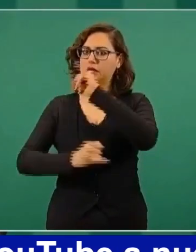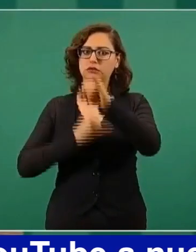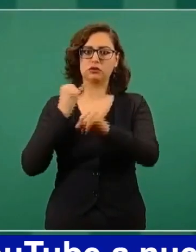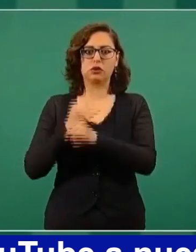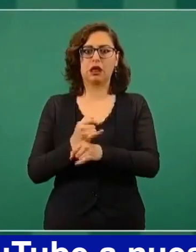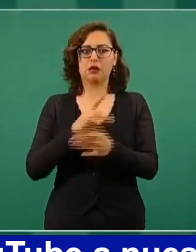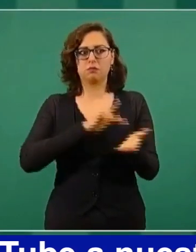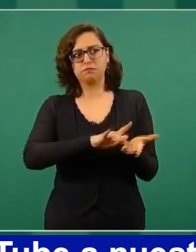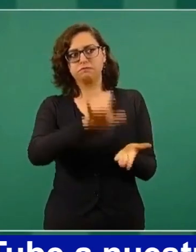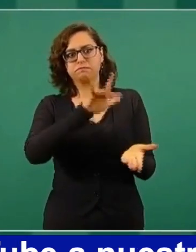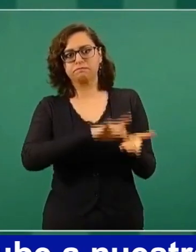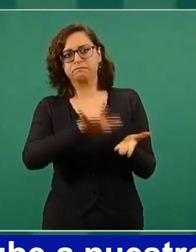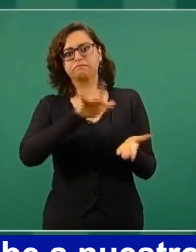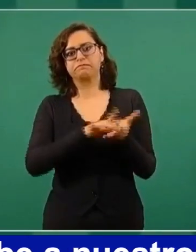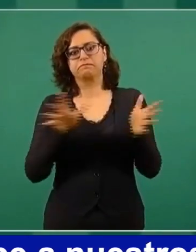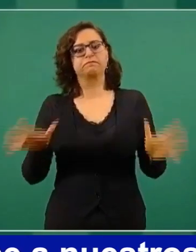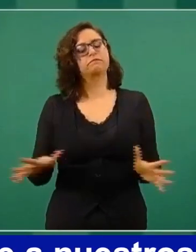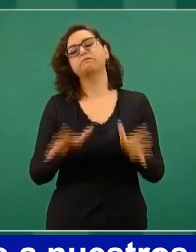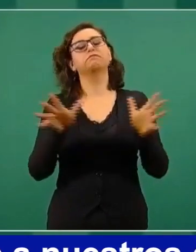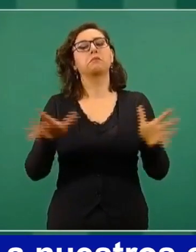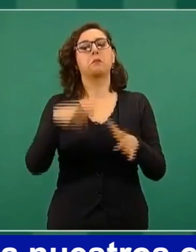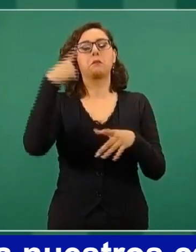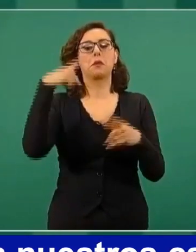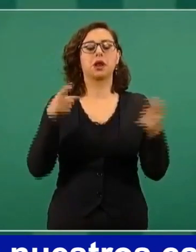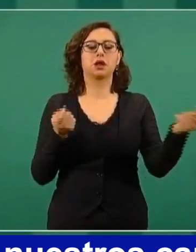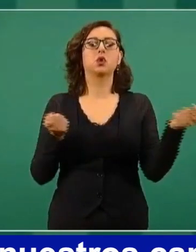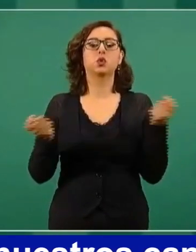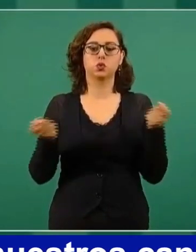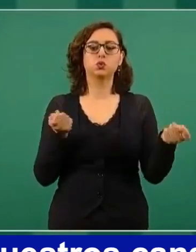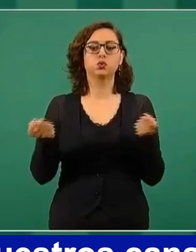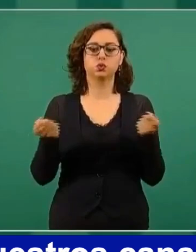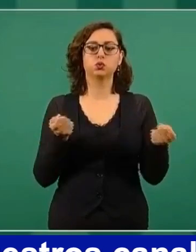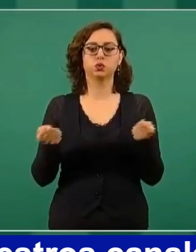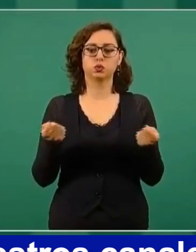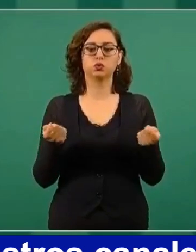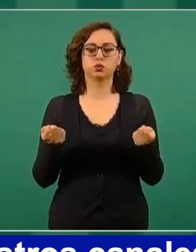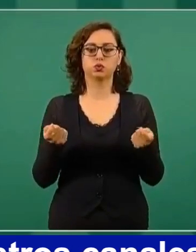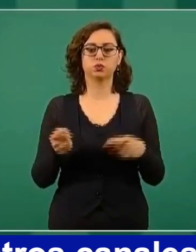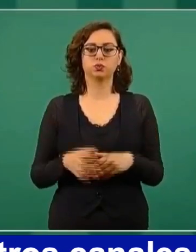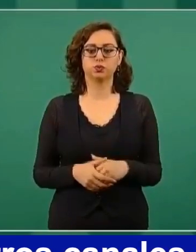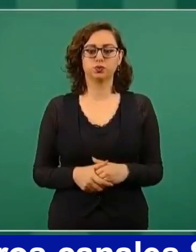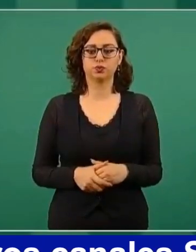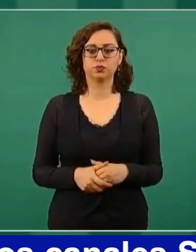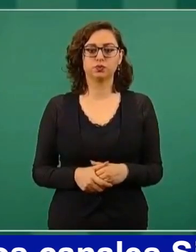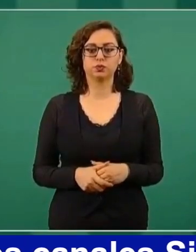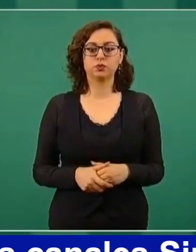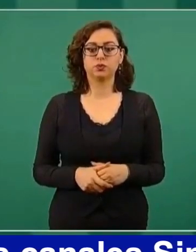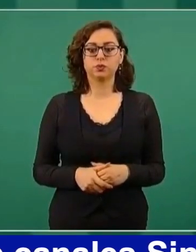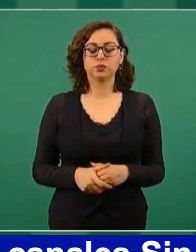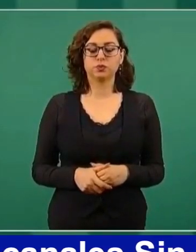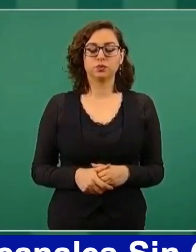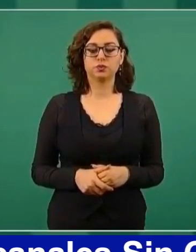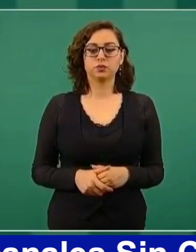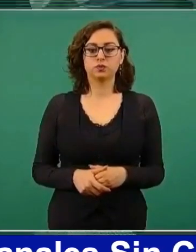y esto va a ayudar a controlar la pandemia en estos países.